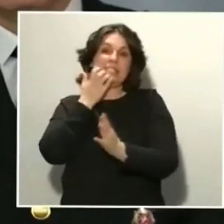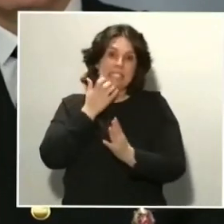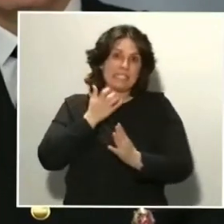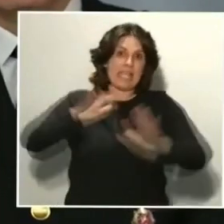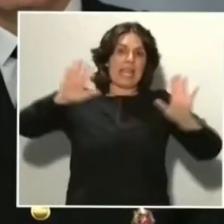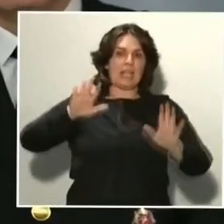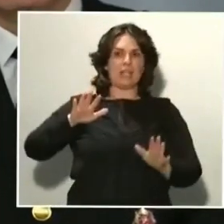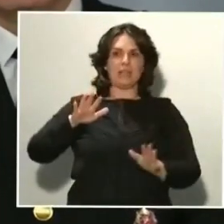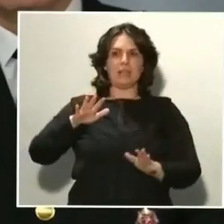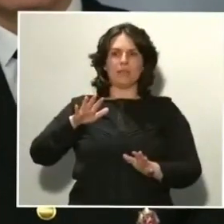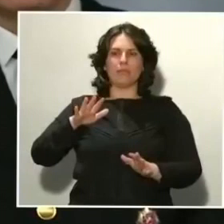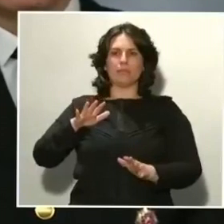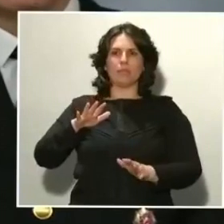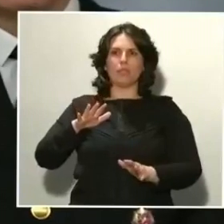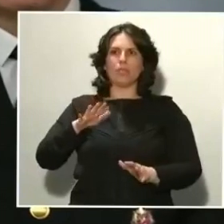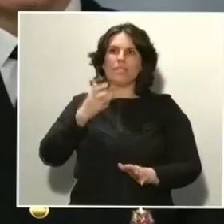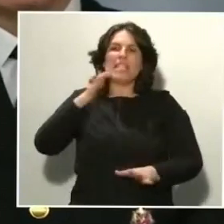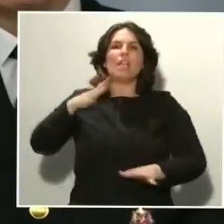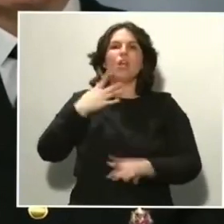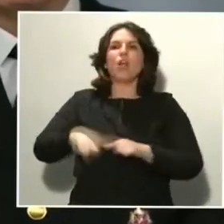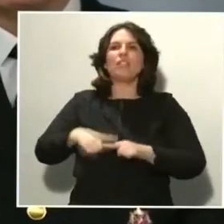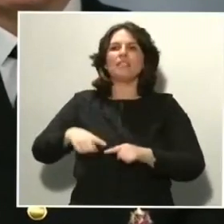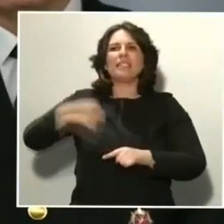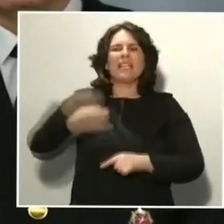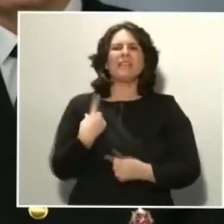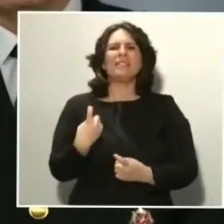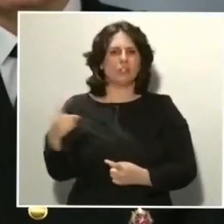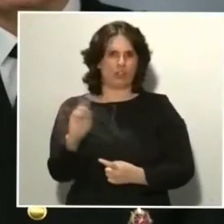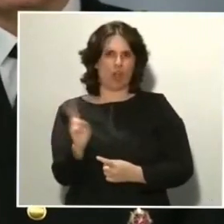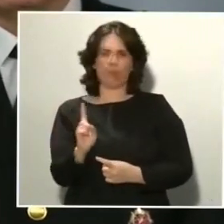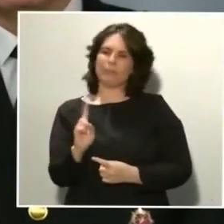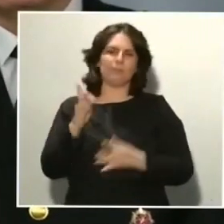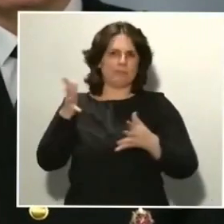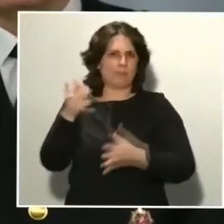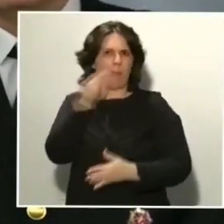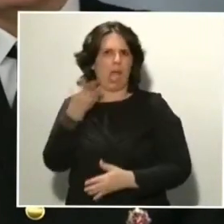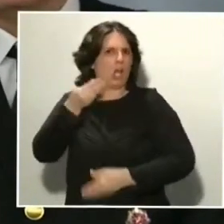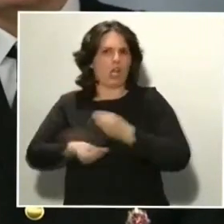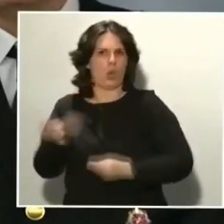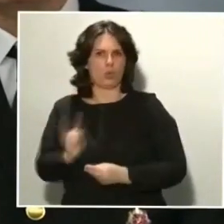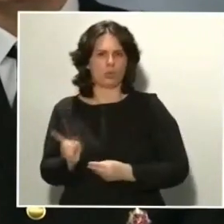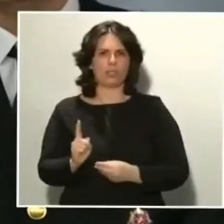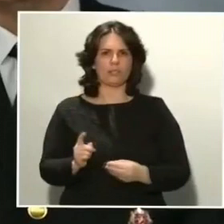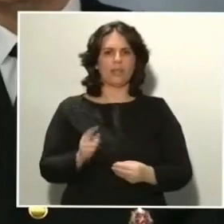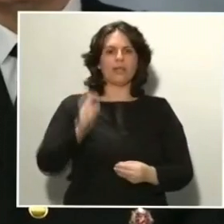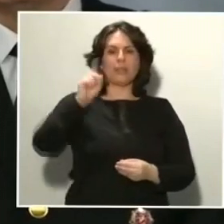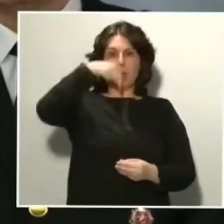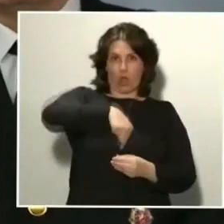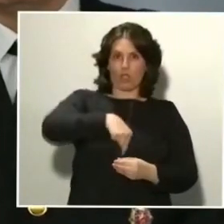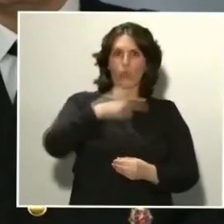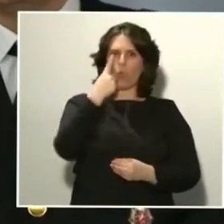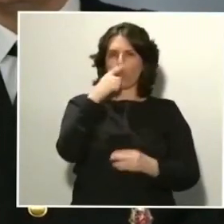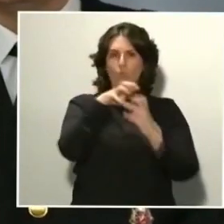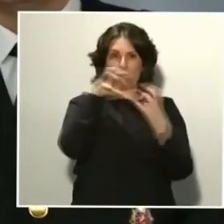sean las especialmente autorizadas. Decirles que durante el día de hoy un dispositivo similar atenderá los mismos